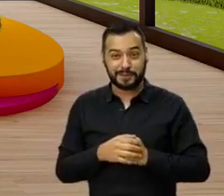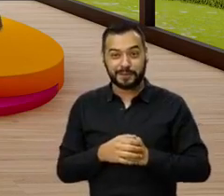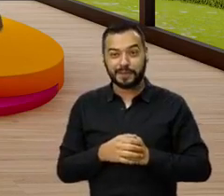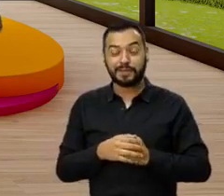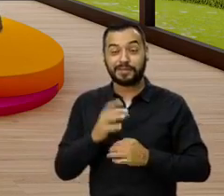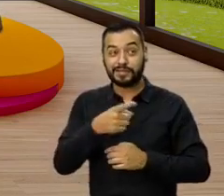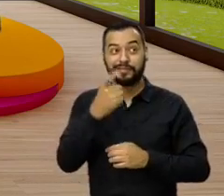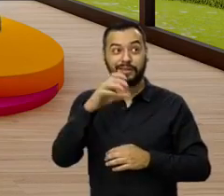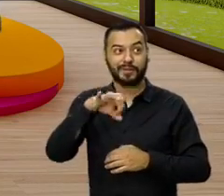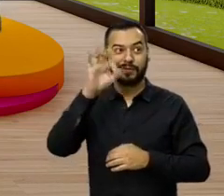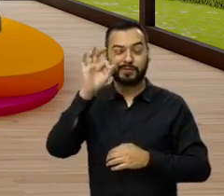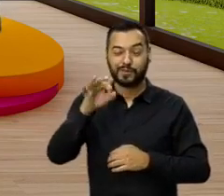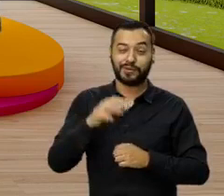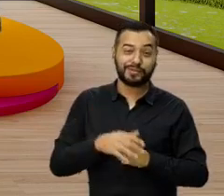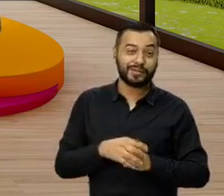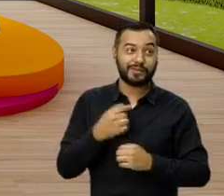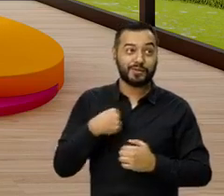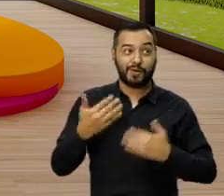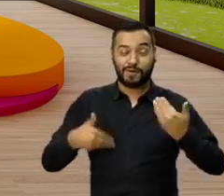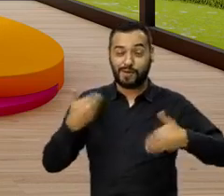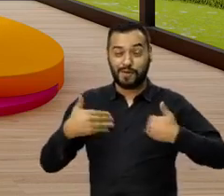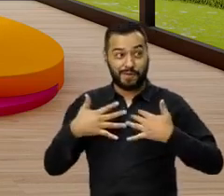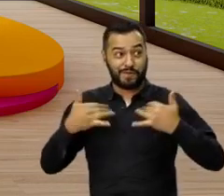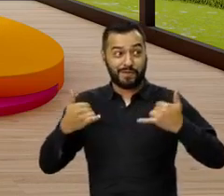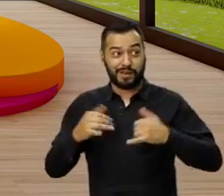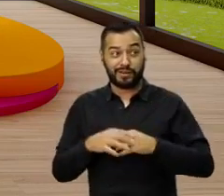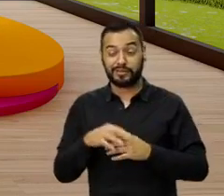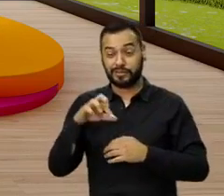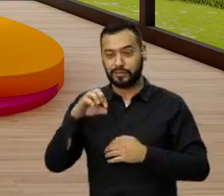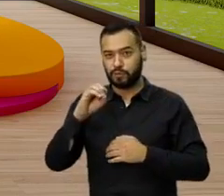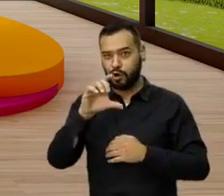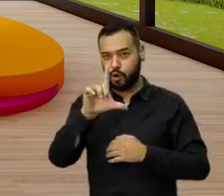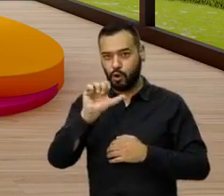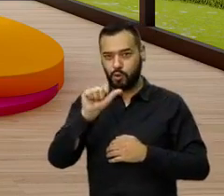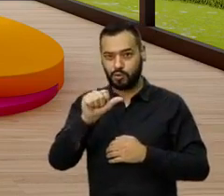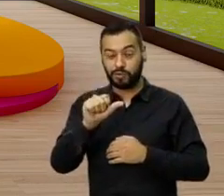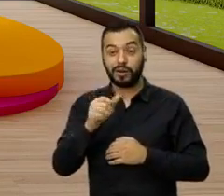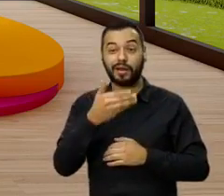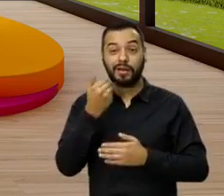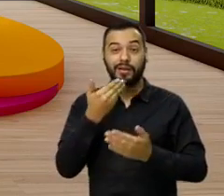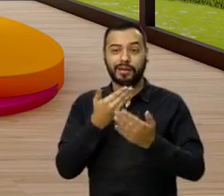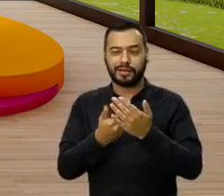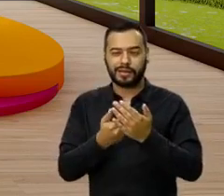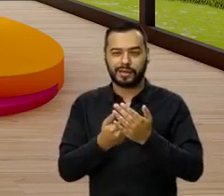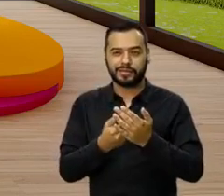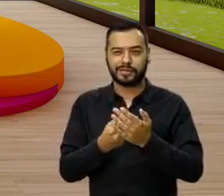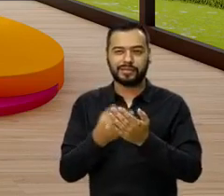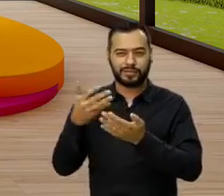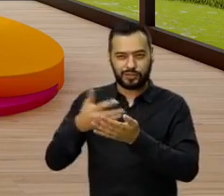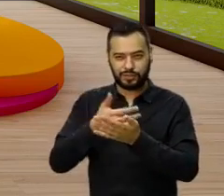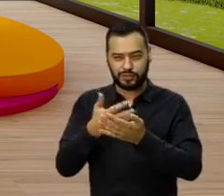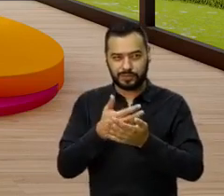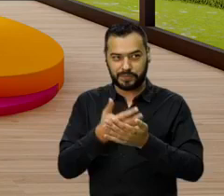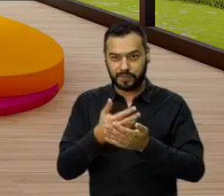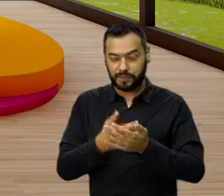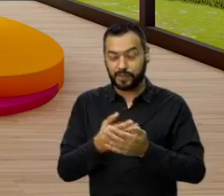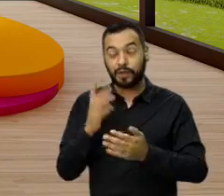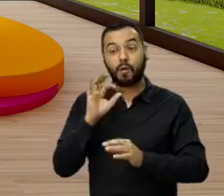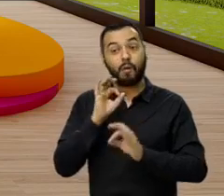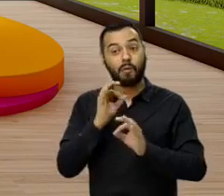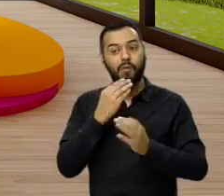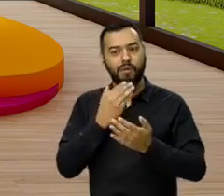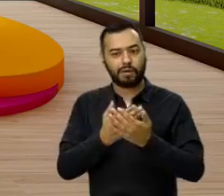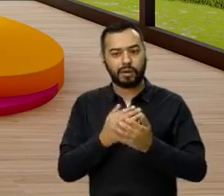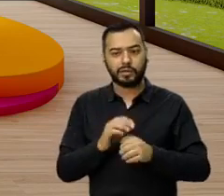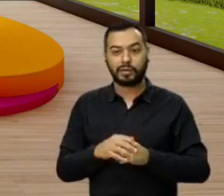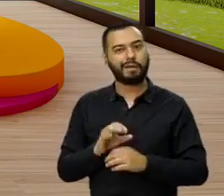100% con... ¡No! ¡Pero yo estoy feliz! ¡No, Paola! De verdad, muchísimas gracias, chévere, gracias a la sugerencia y ese consejo